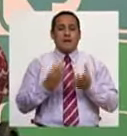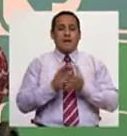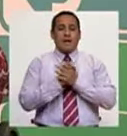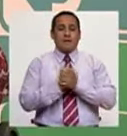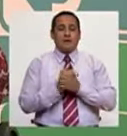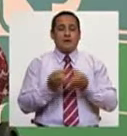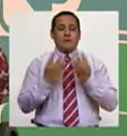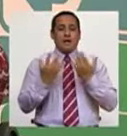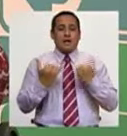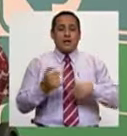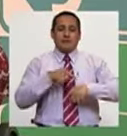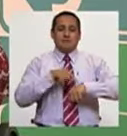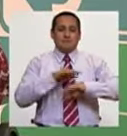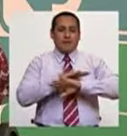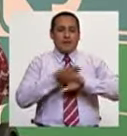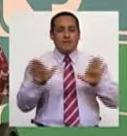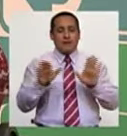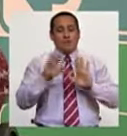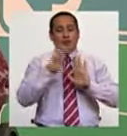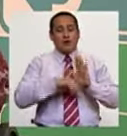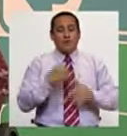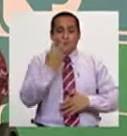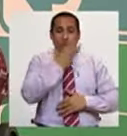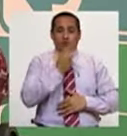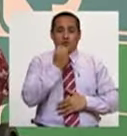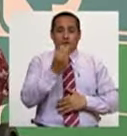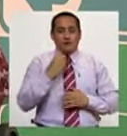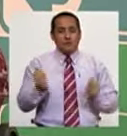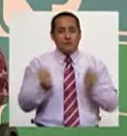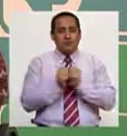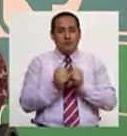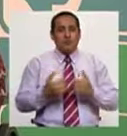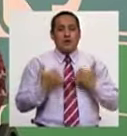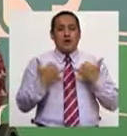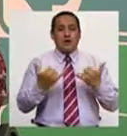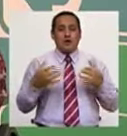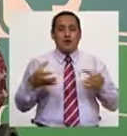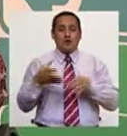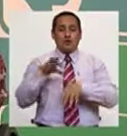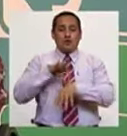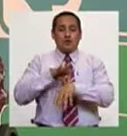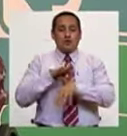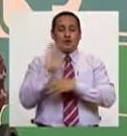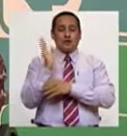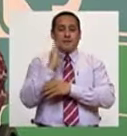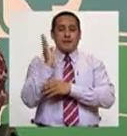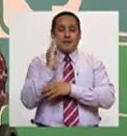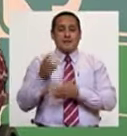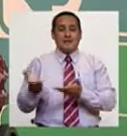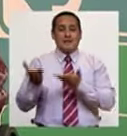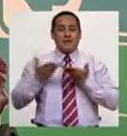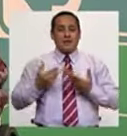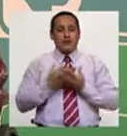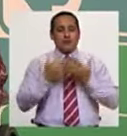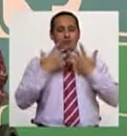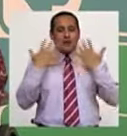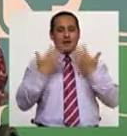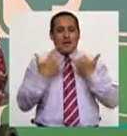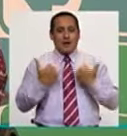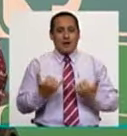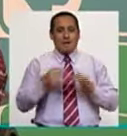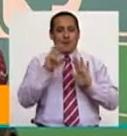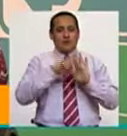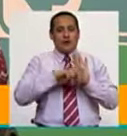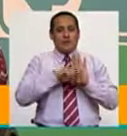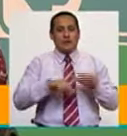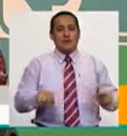amigos, y así estamos llegando al final del programa. Nos hemos divertido, lo hemos pasado bien con estos doctores de emergencia que nos han traído mucha alegría hoy